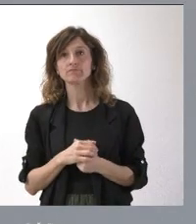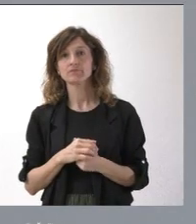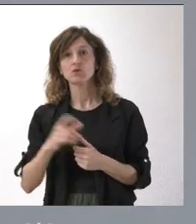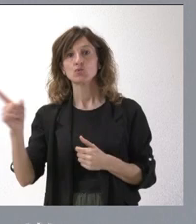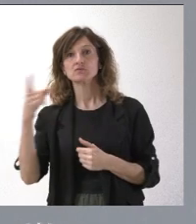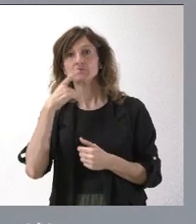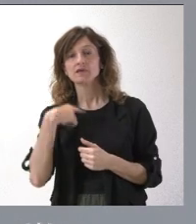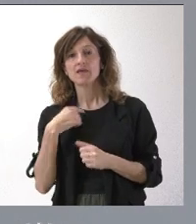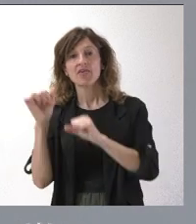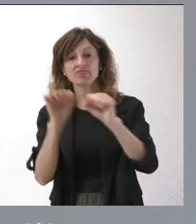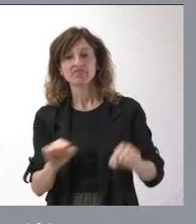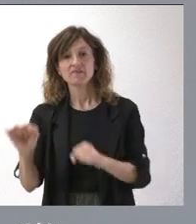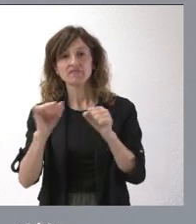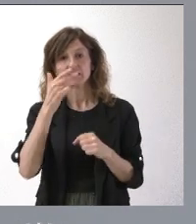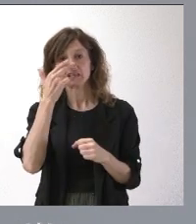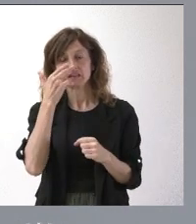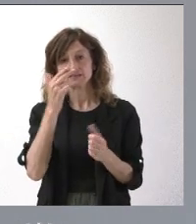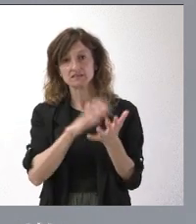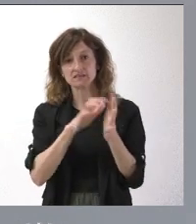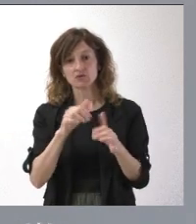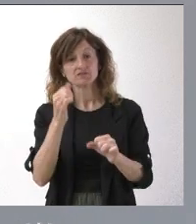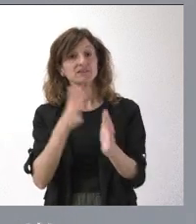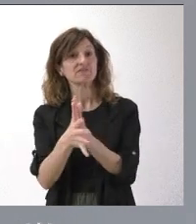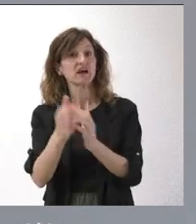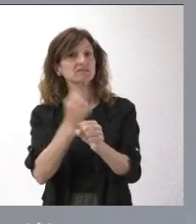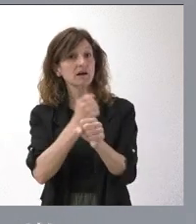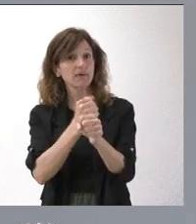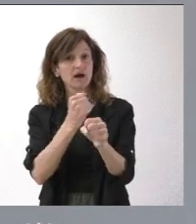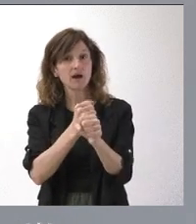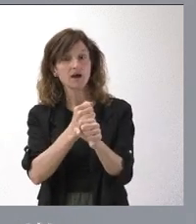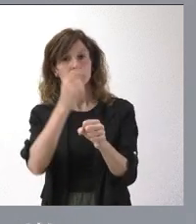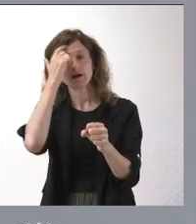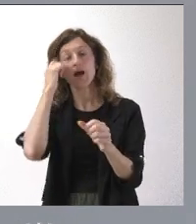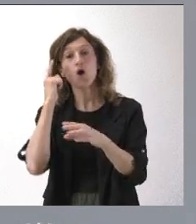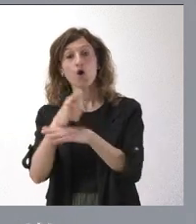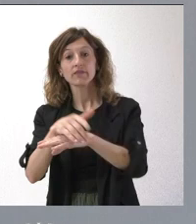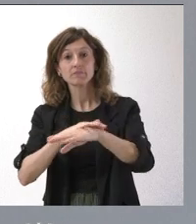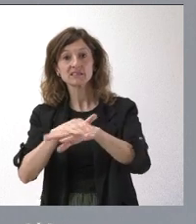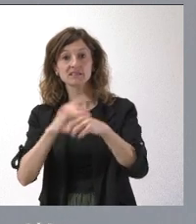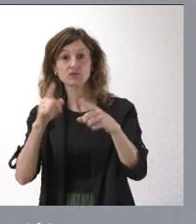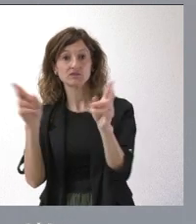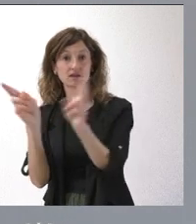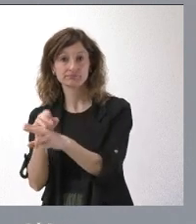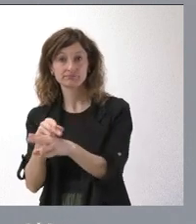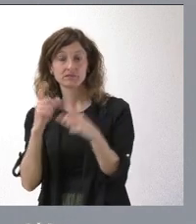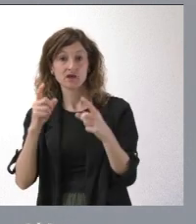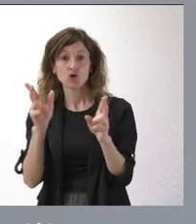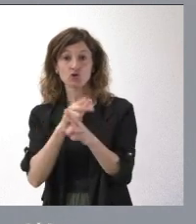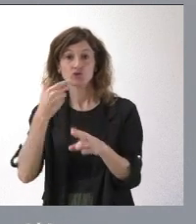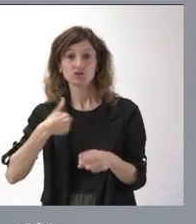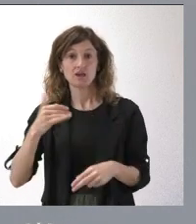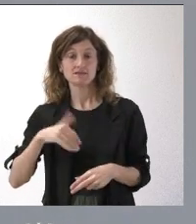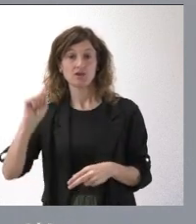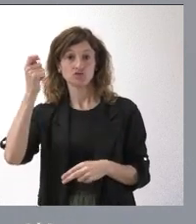dicho. Defender los intereses de Castilla y es trabajar por dejar sin vigor la orden del ministerio y es lo que hemos conseguido. La orden del